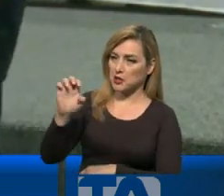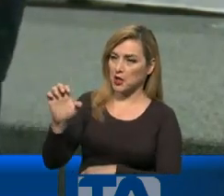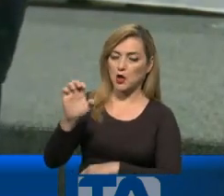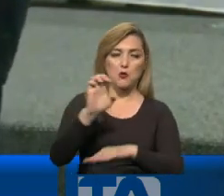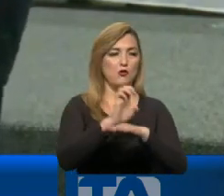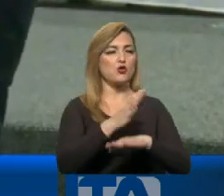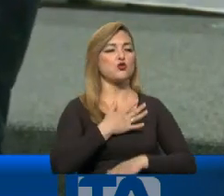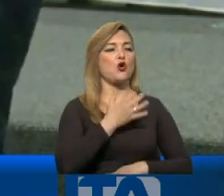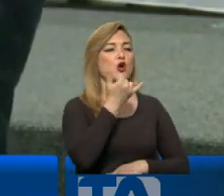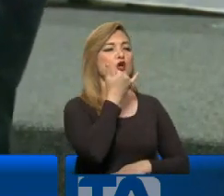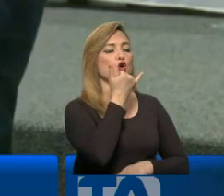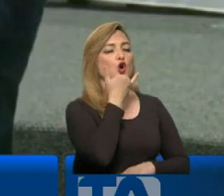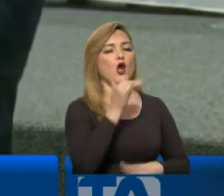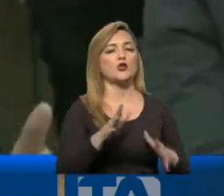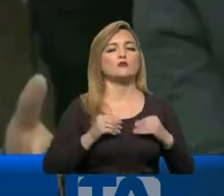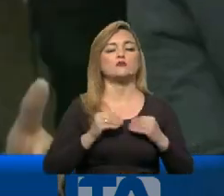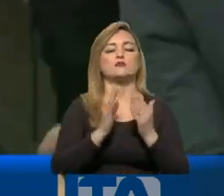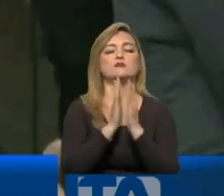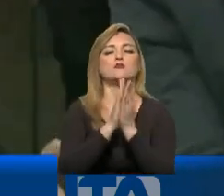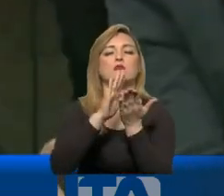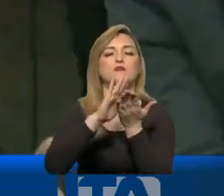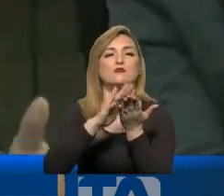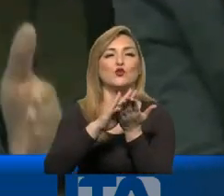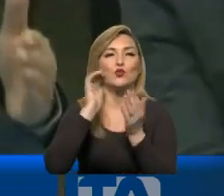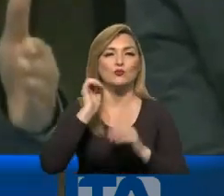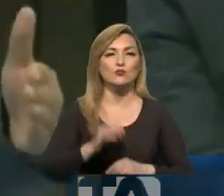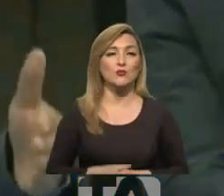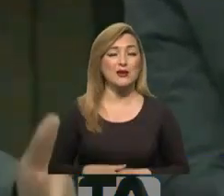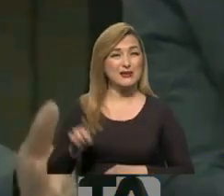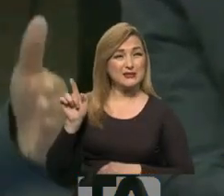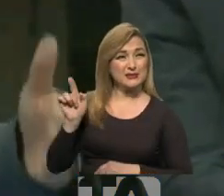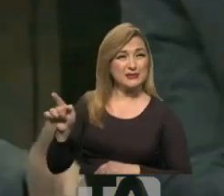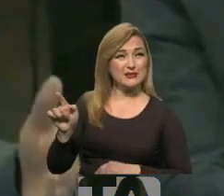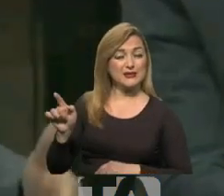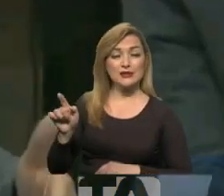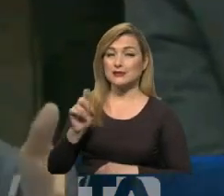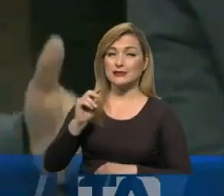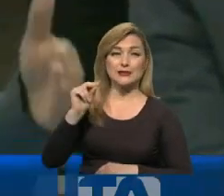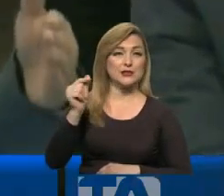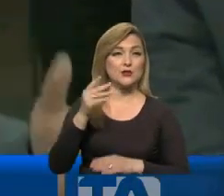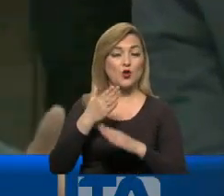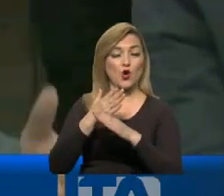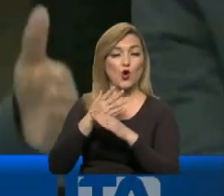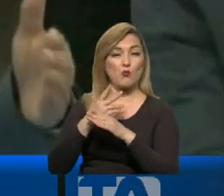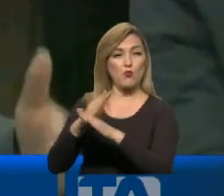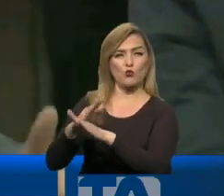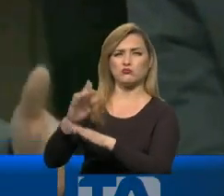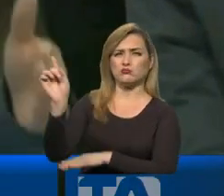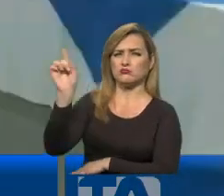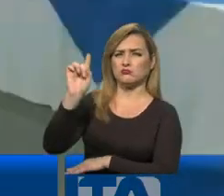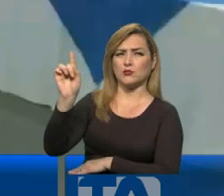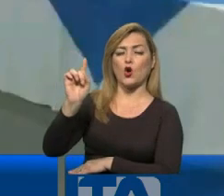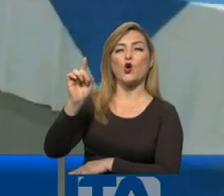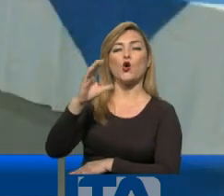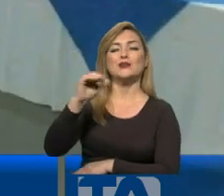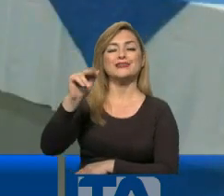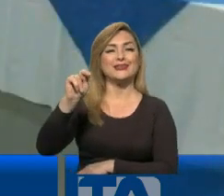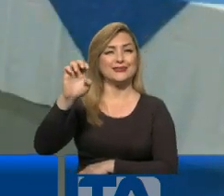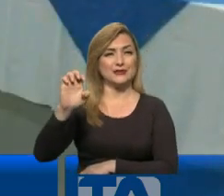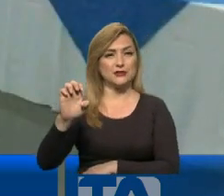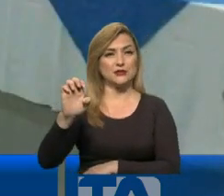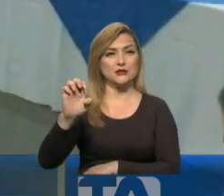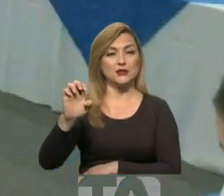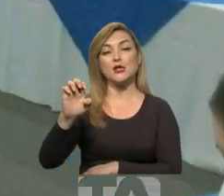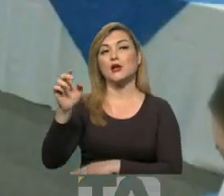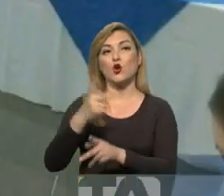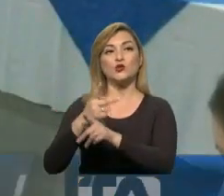estuve equivocado, mil disculpas. Pero esa posibilidad fue bloqueada de inmediato por el consejero Luis Verdesoto. No se trata en